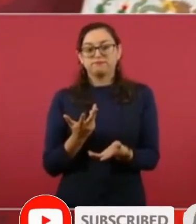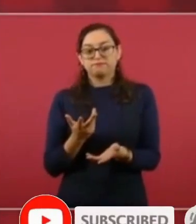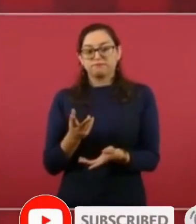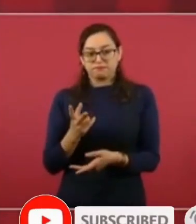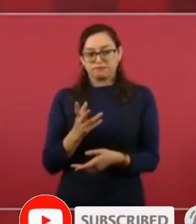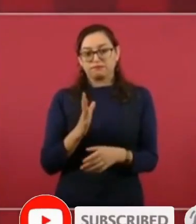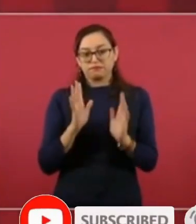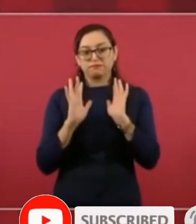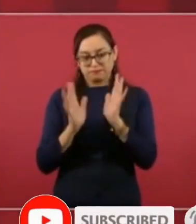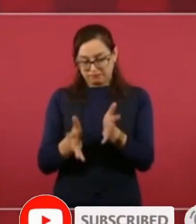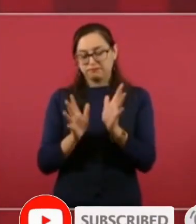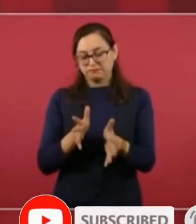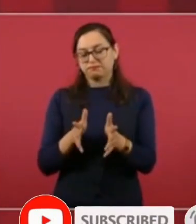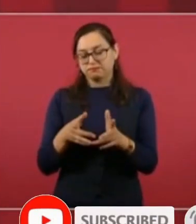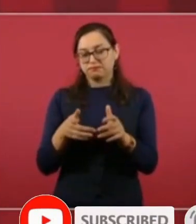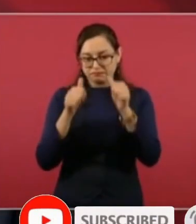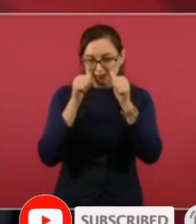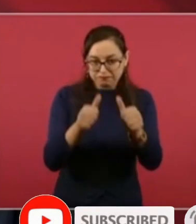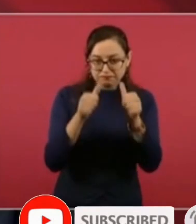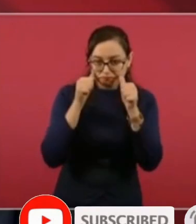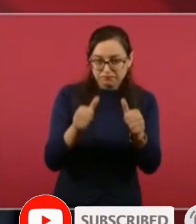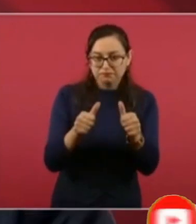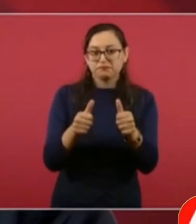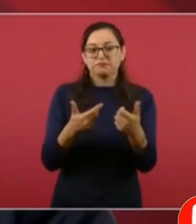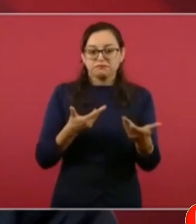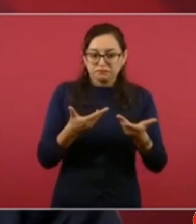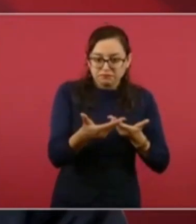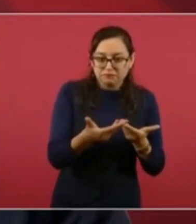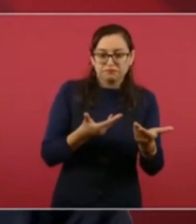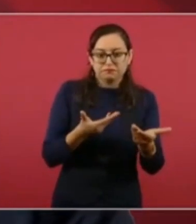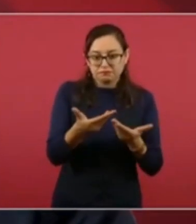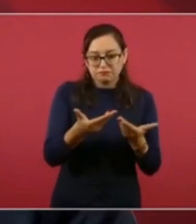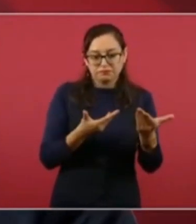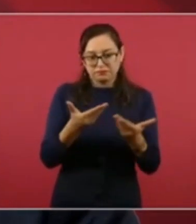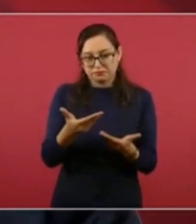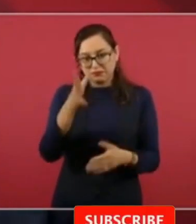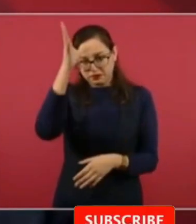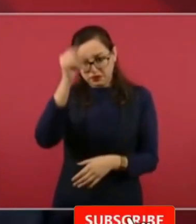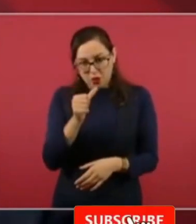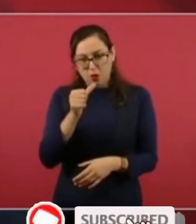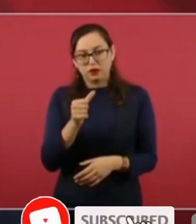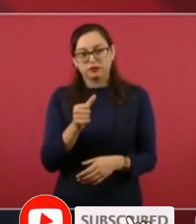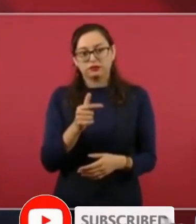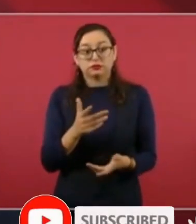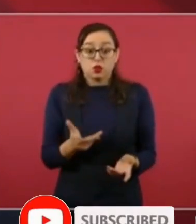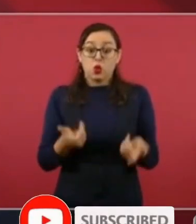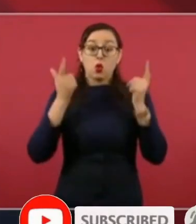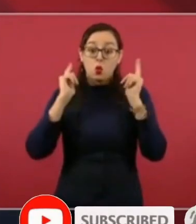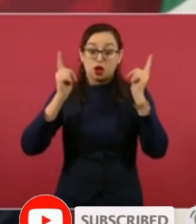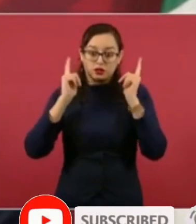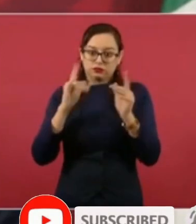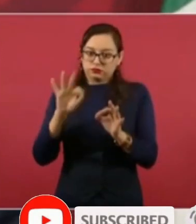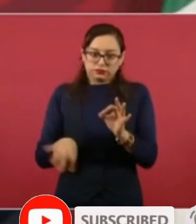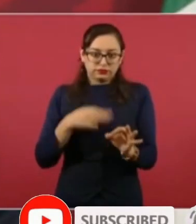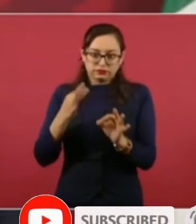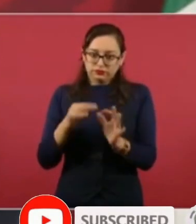atendiéndose pero que estamos buscando que se llegue a un acuerdo yo espero que se llegue a un acuerdo